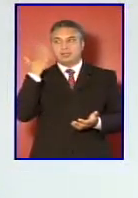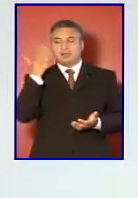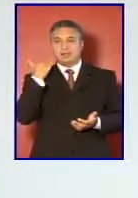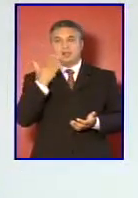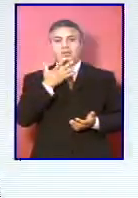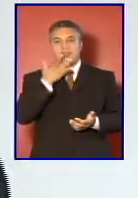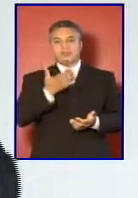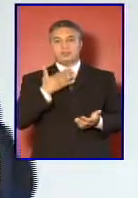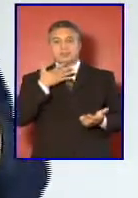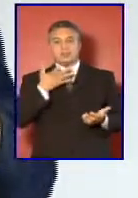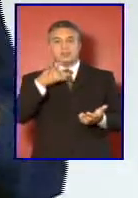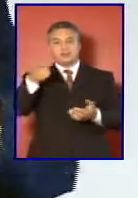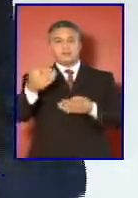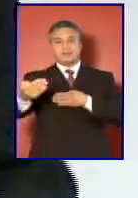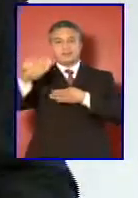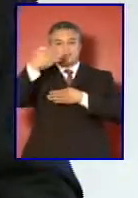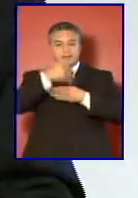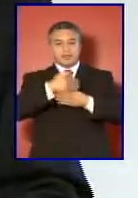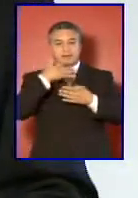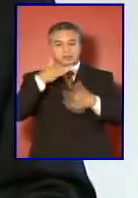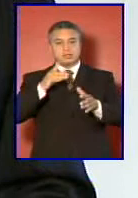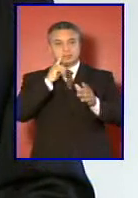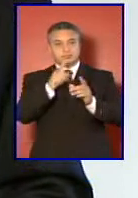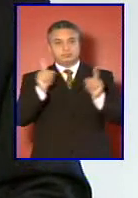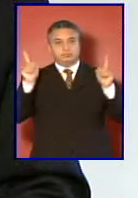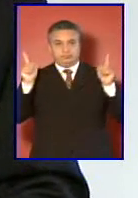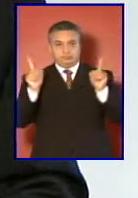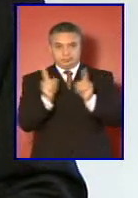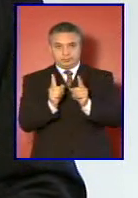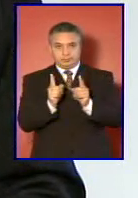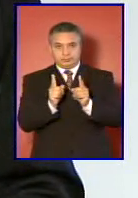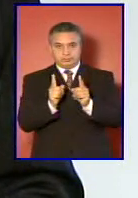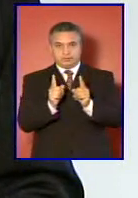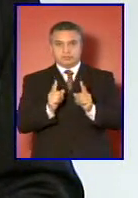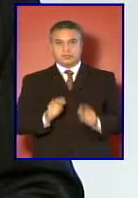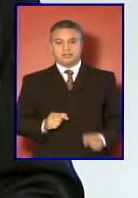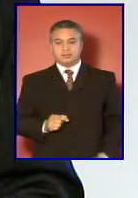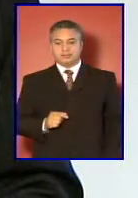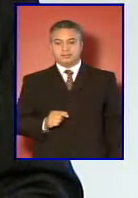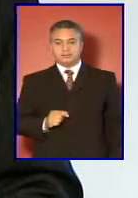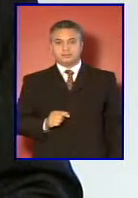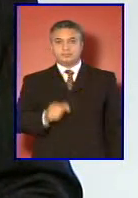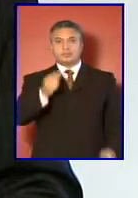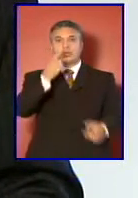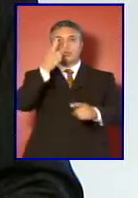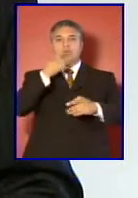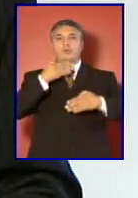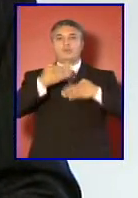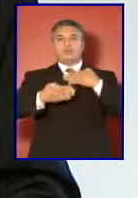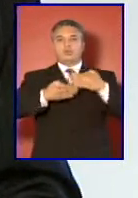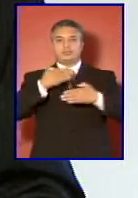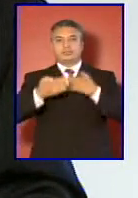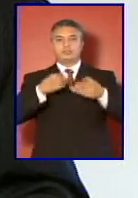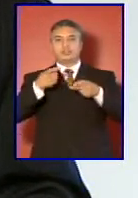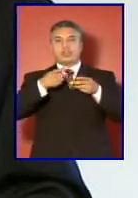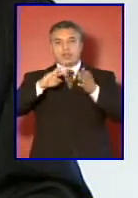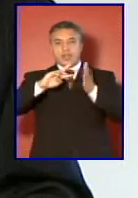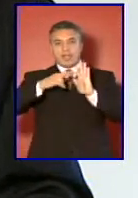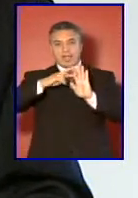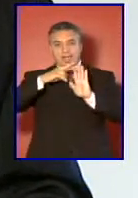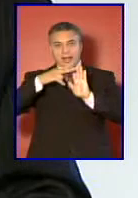que viene a sintetizar un proceso de elaboración